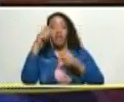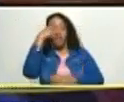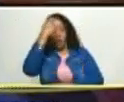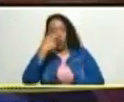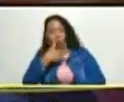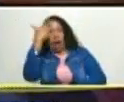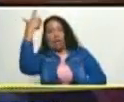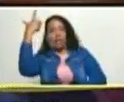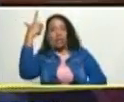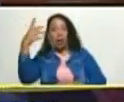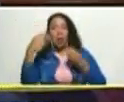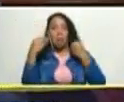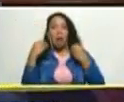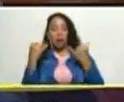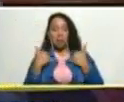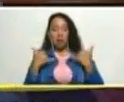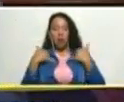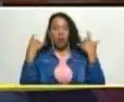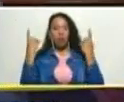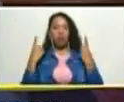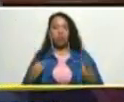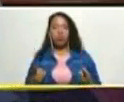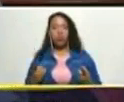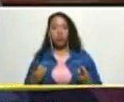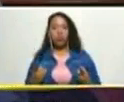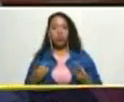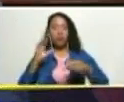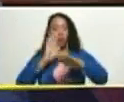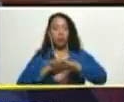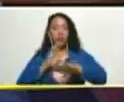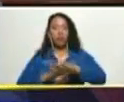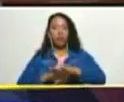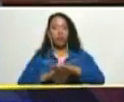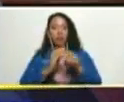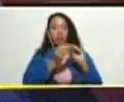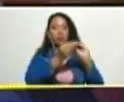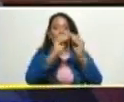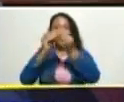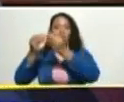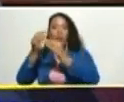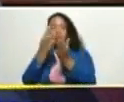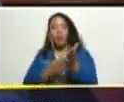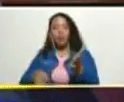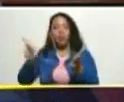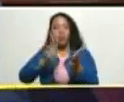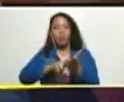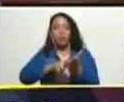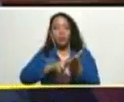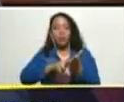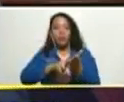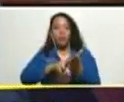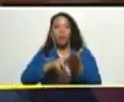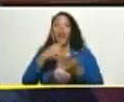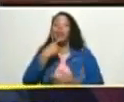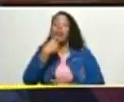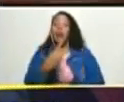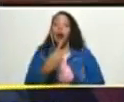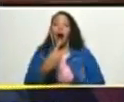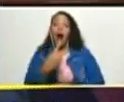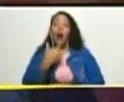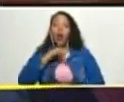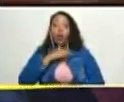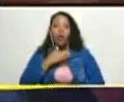para ser autocrítica propósito de enmienda rectificación y decir nos